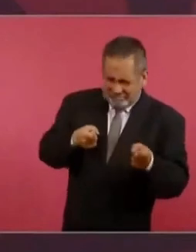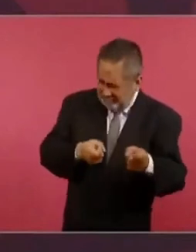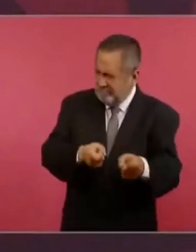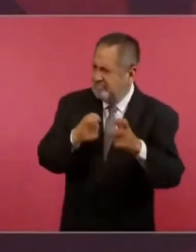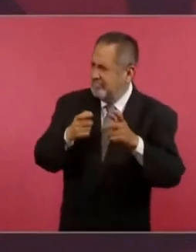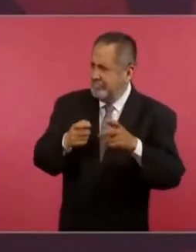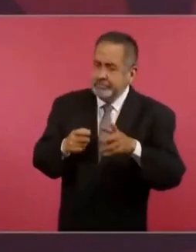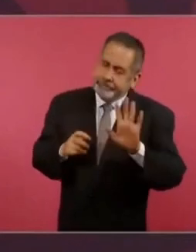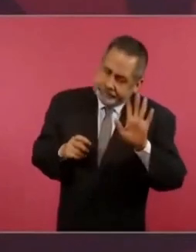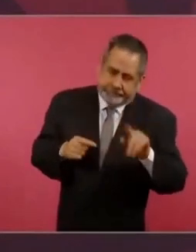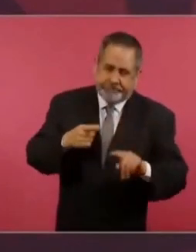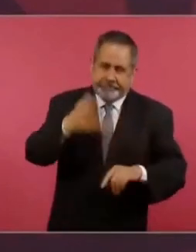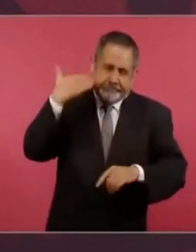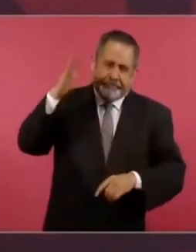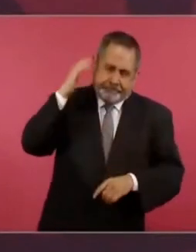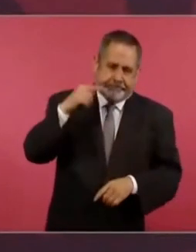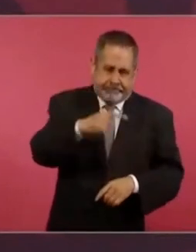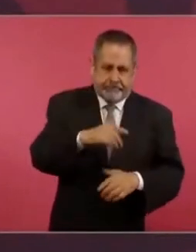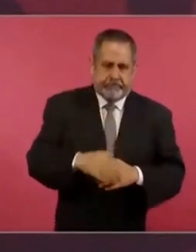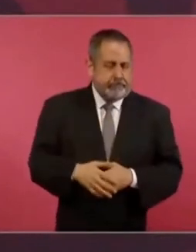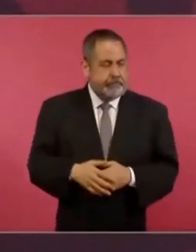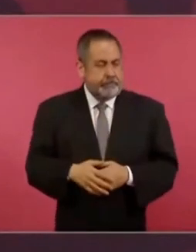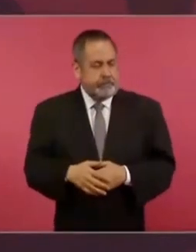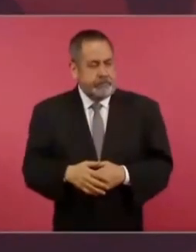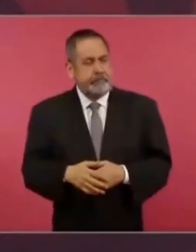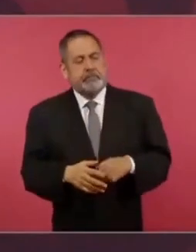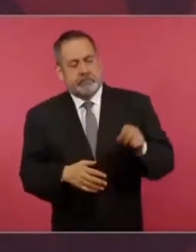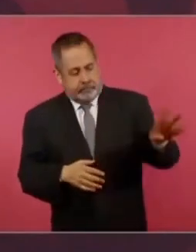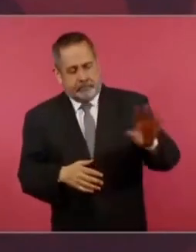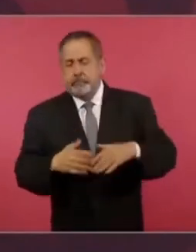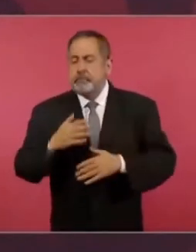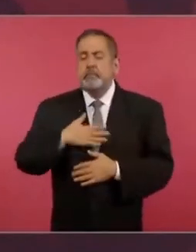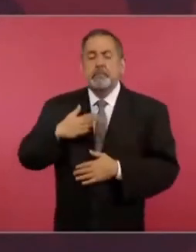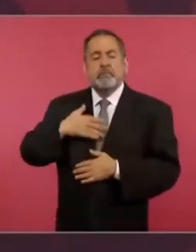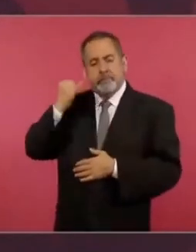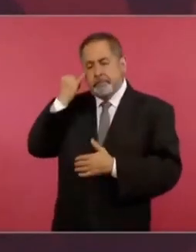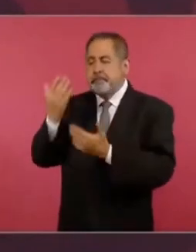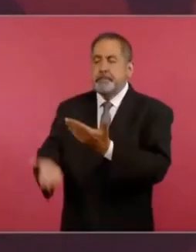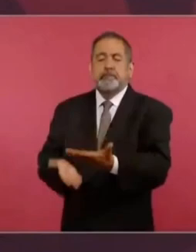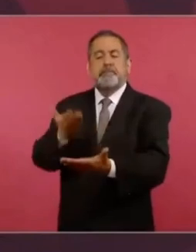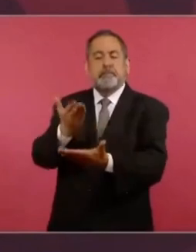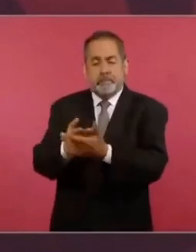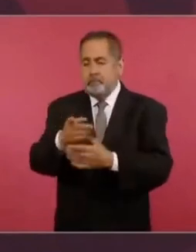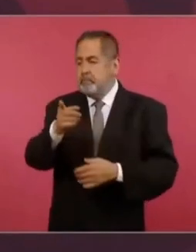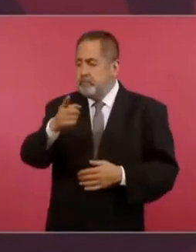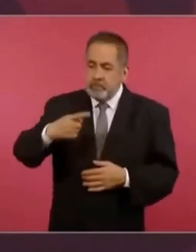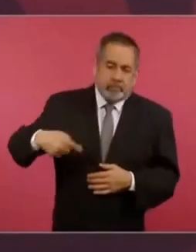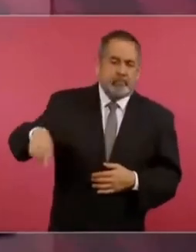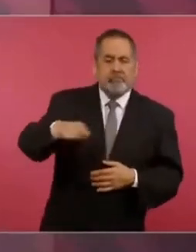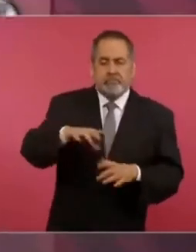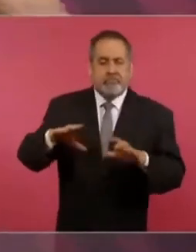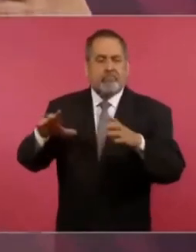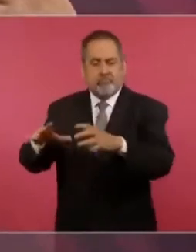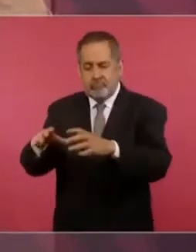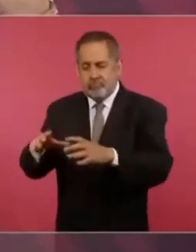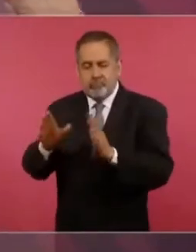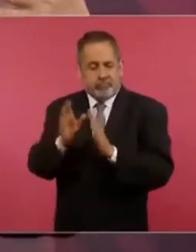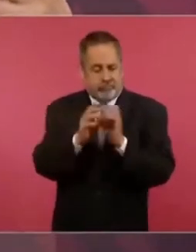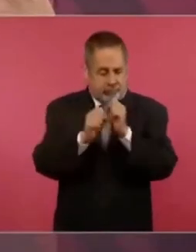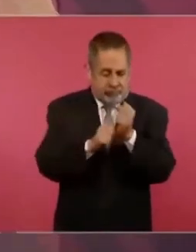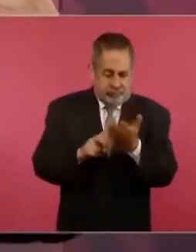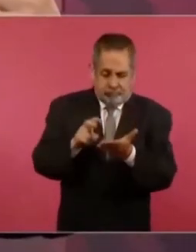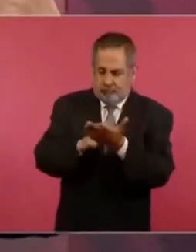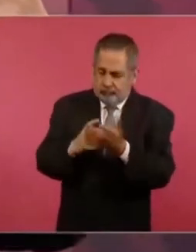cuando propongo, a ver, para que se mantenga la